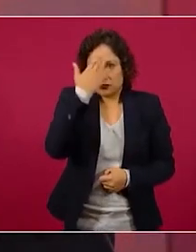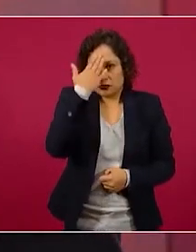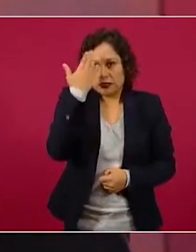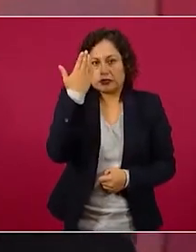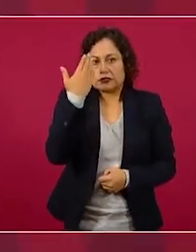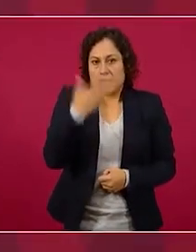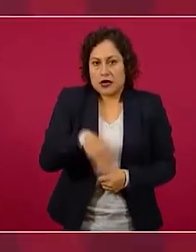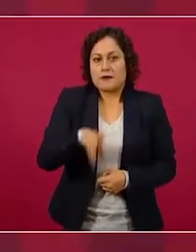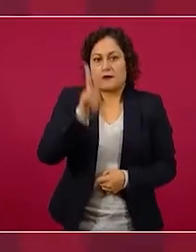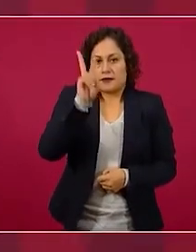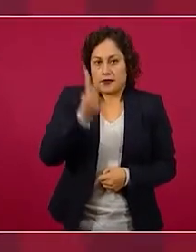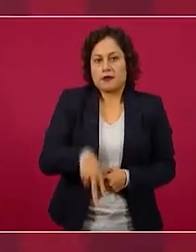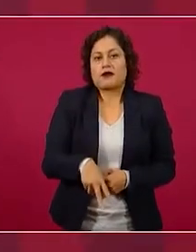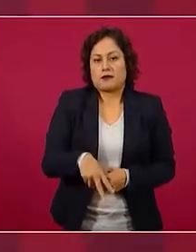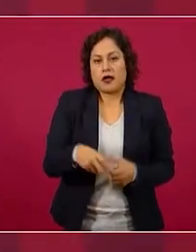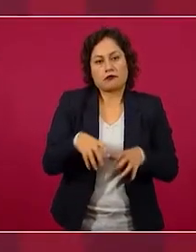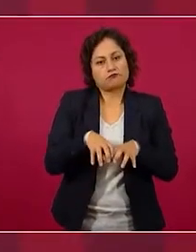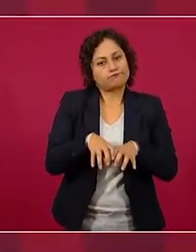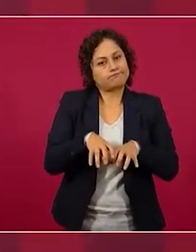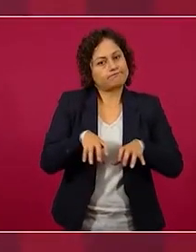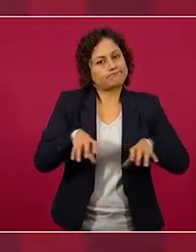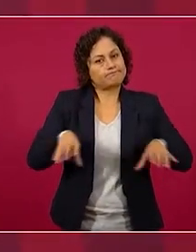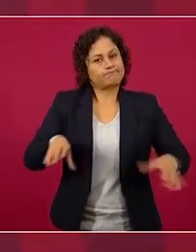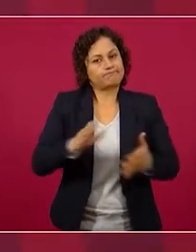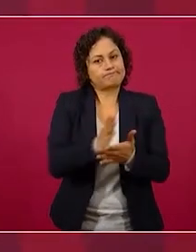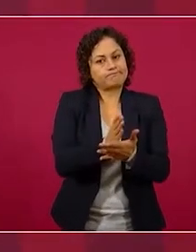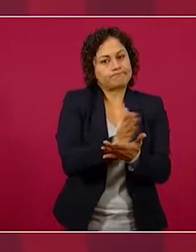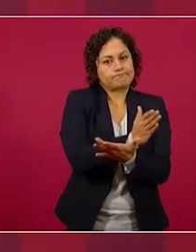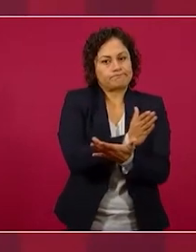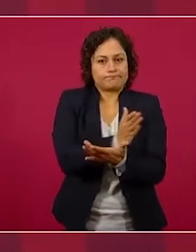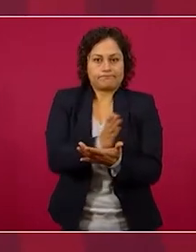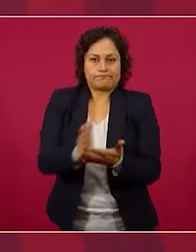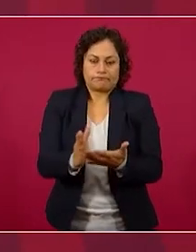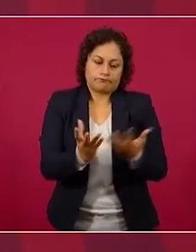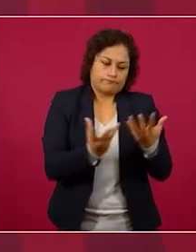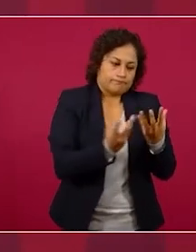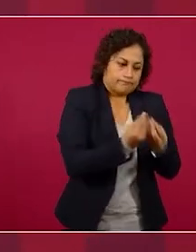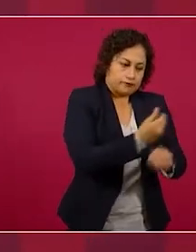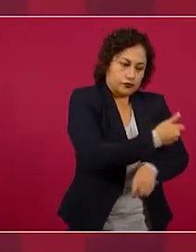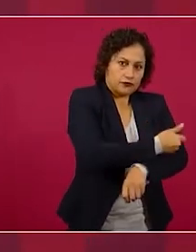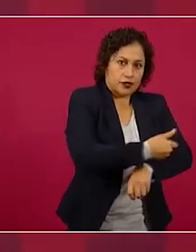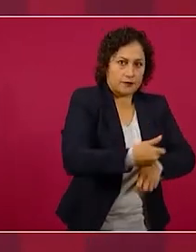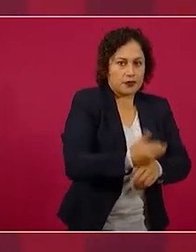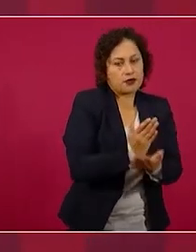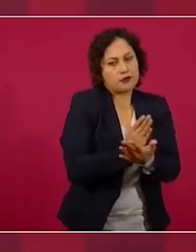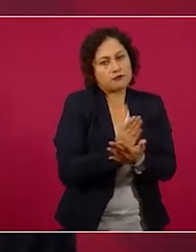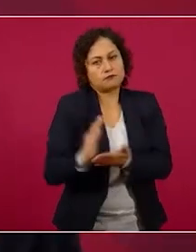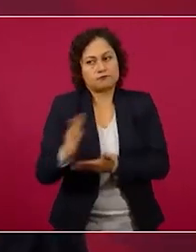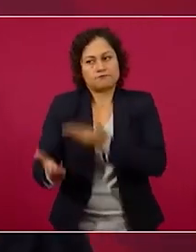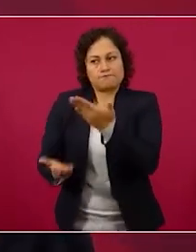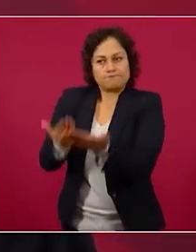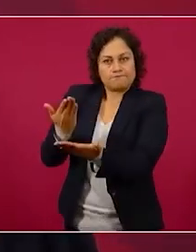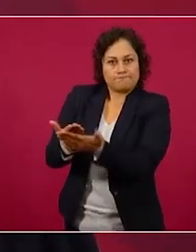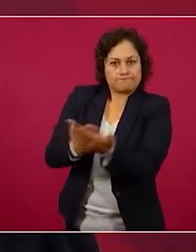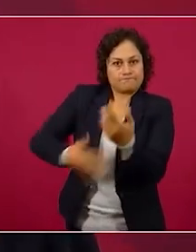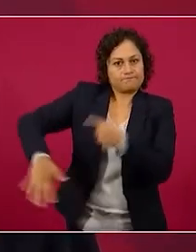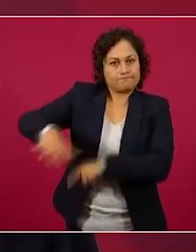es lo familiar y otra cosa es el servicio público lo saben perfectamente